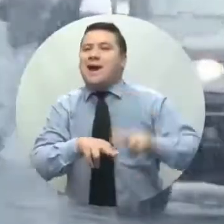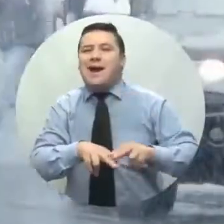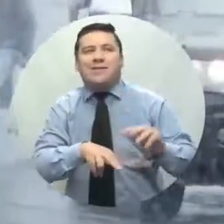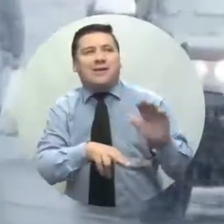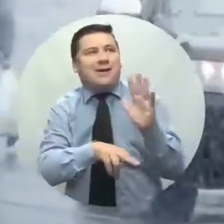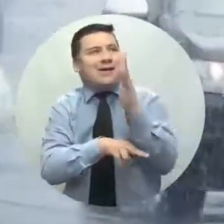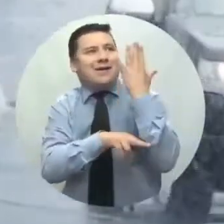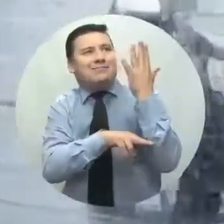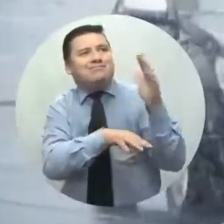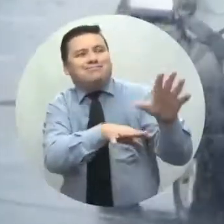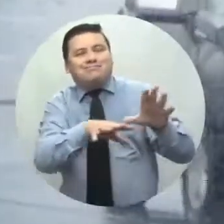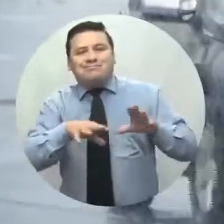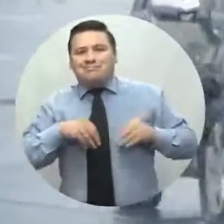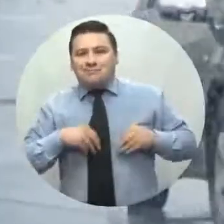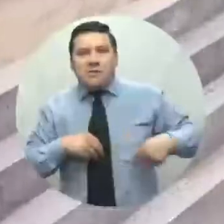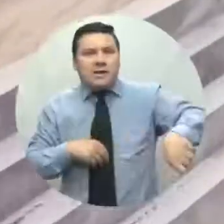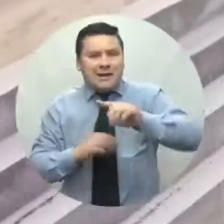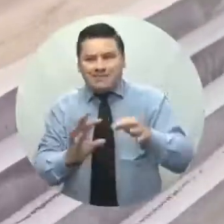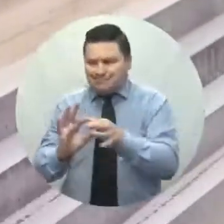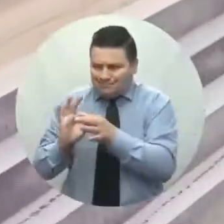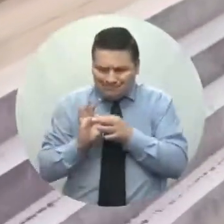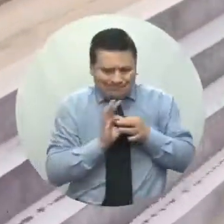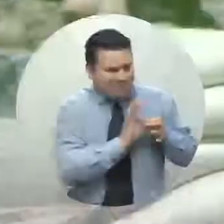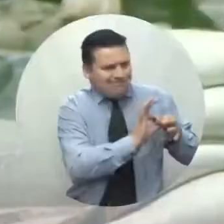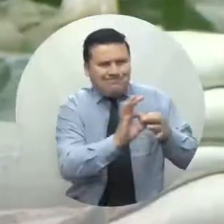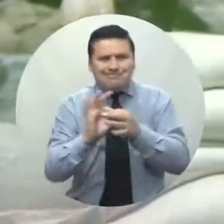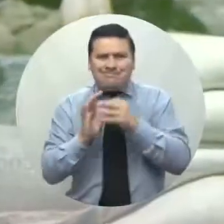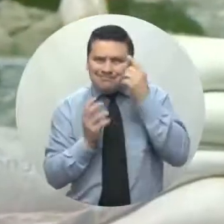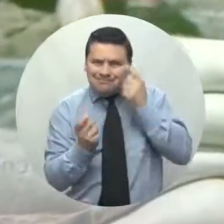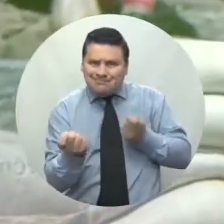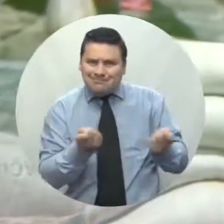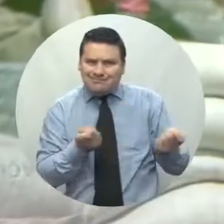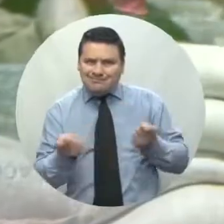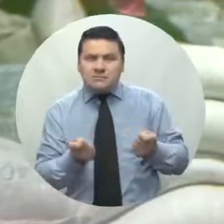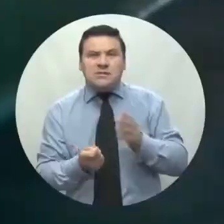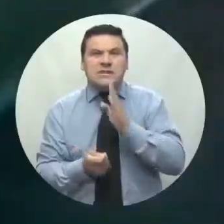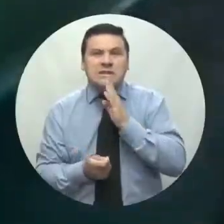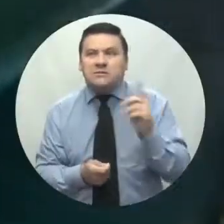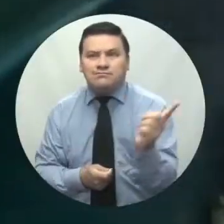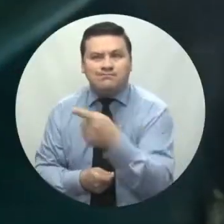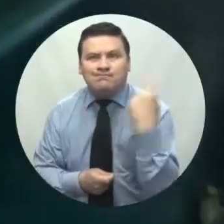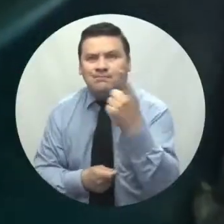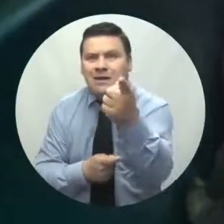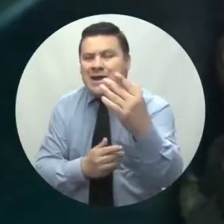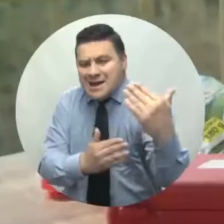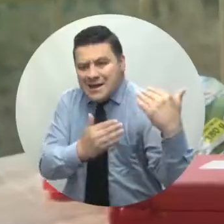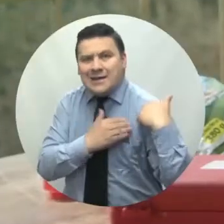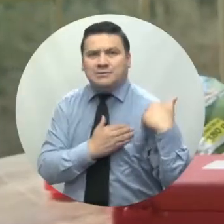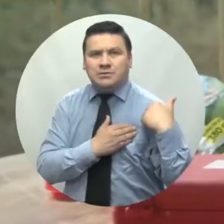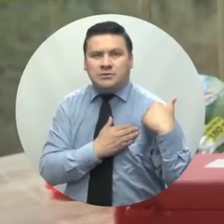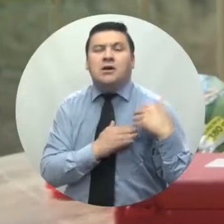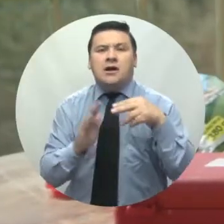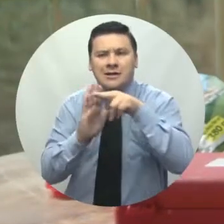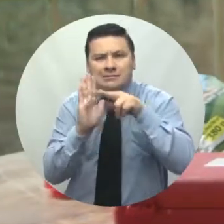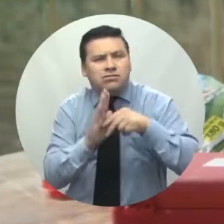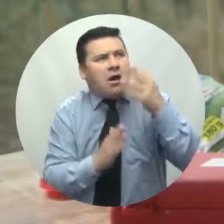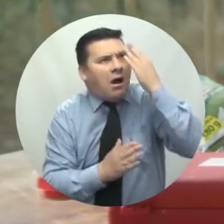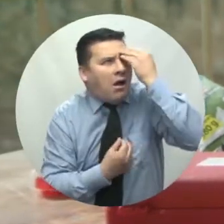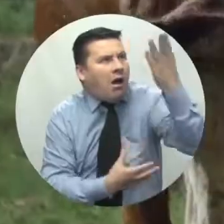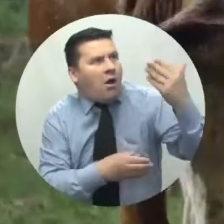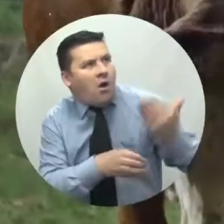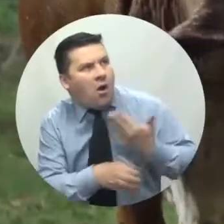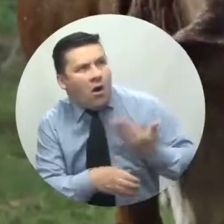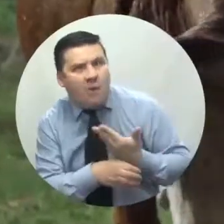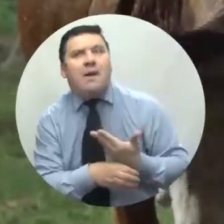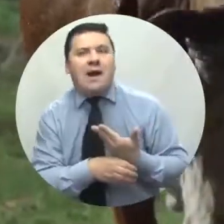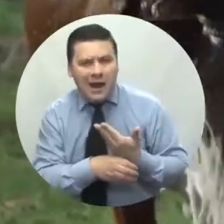es un fenómeno natural inevitable y juntos debemos estar preparados. Es nuestra responsabilidad. Sigue